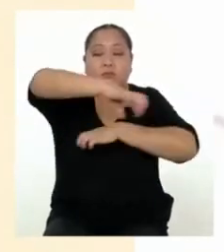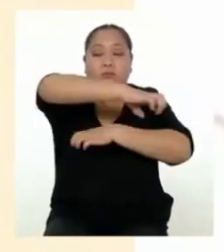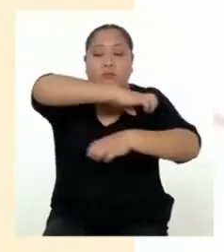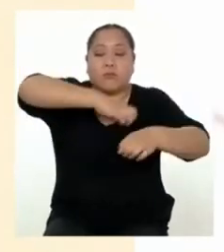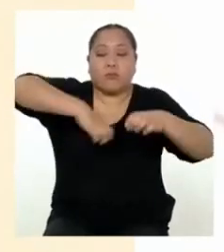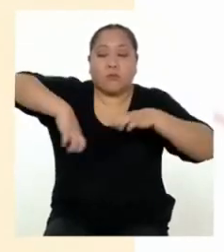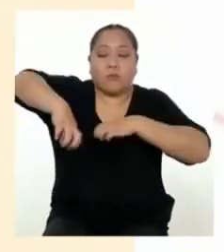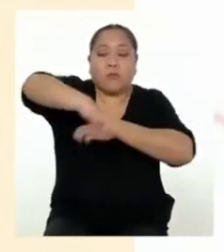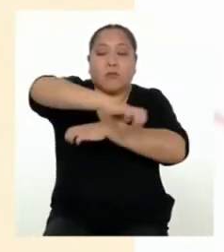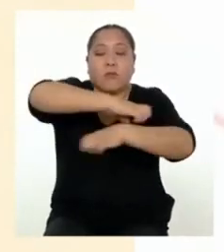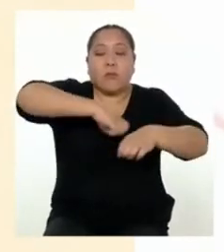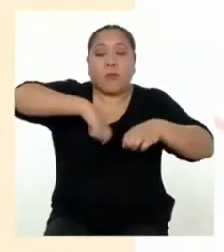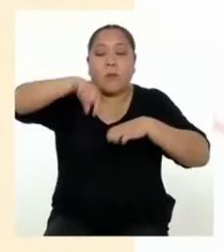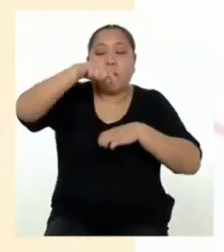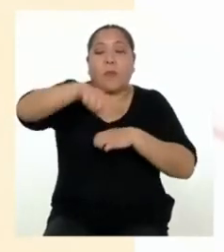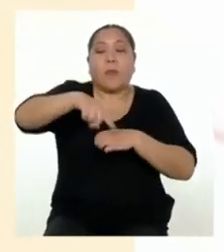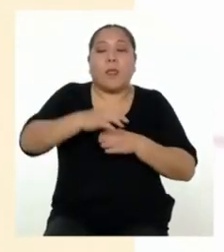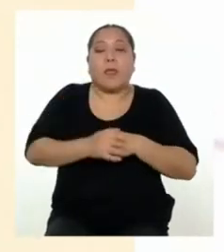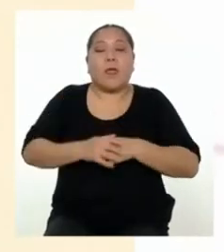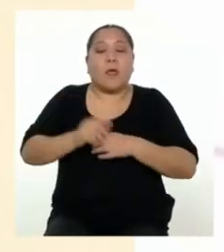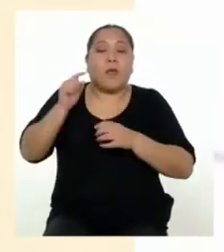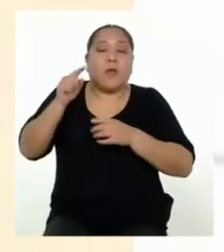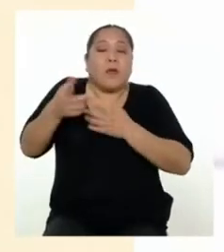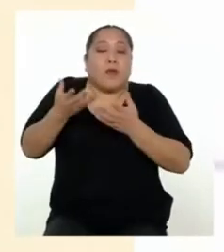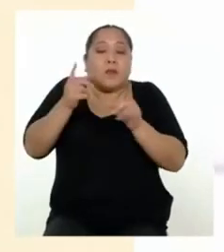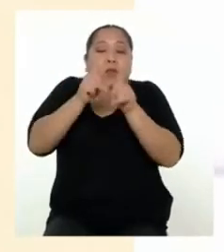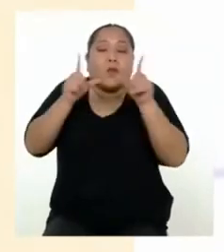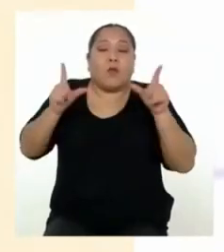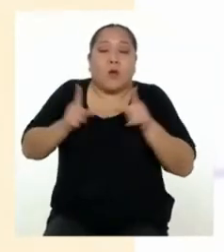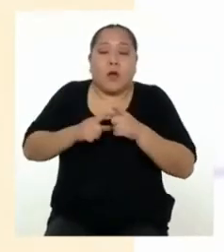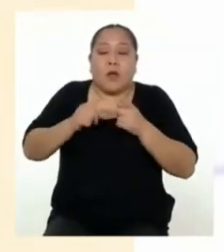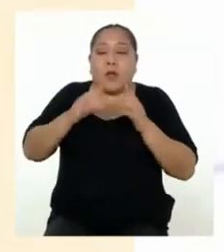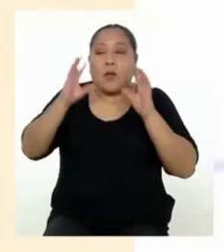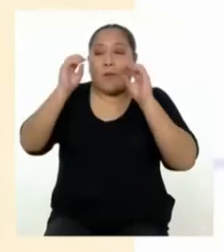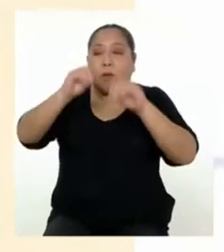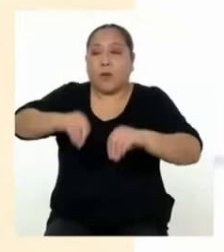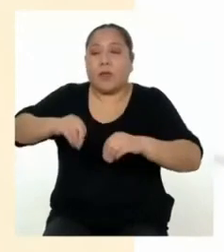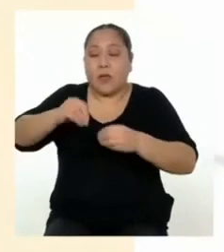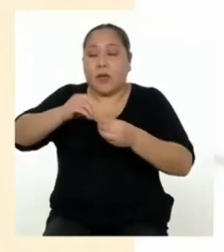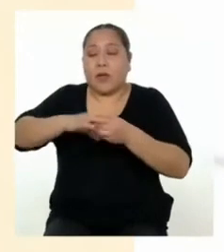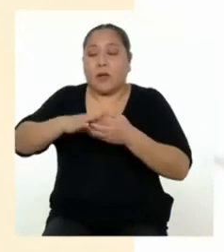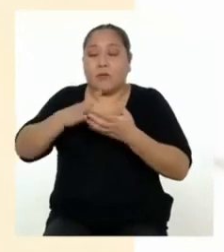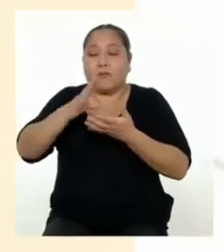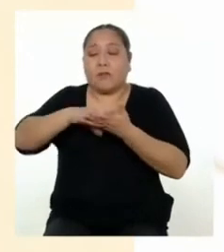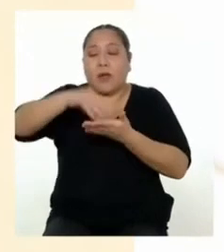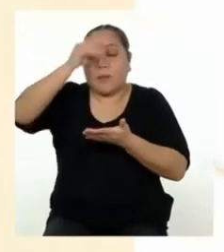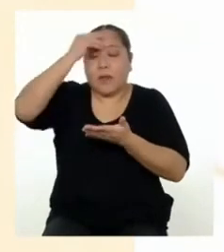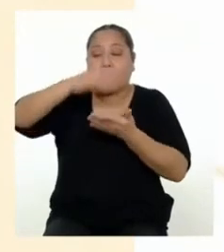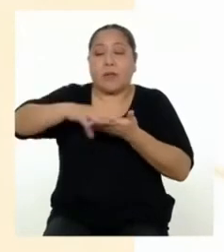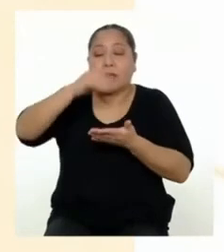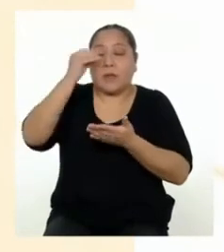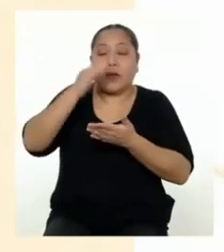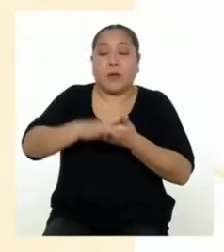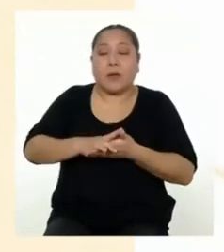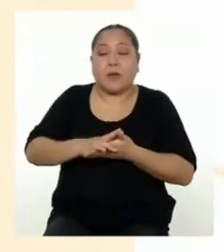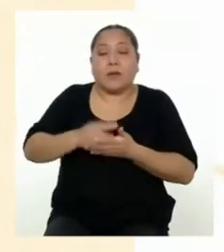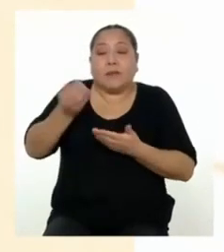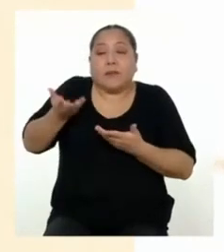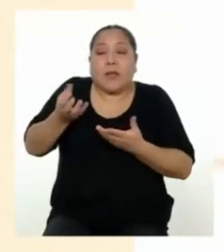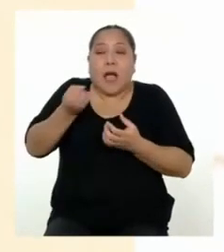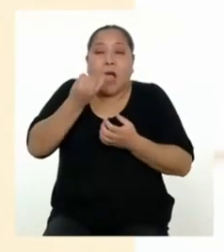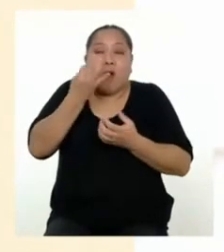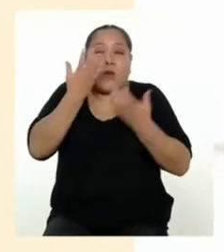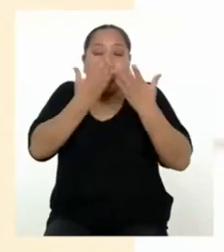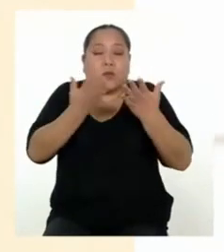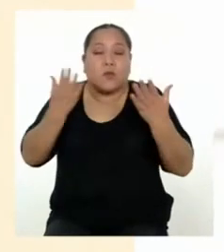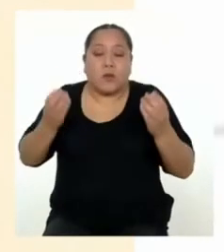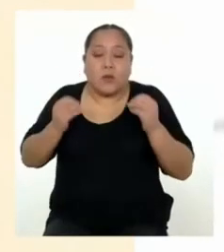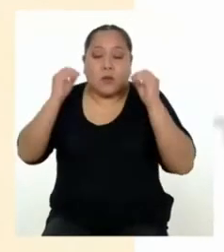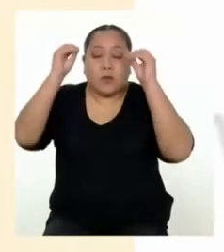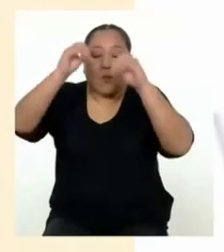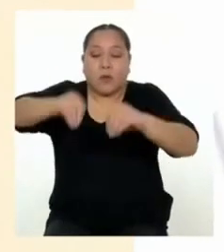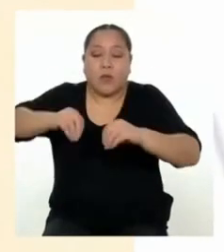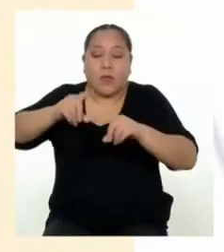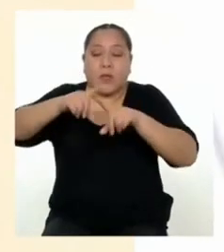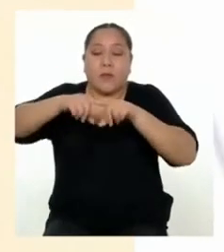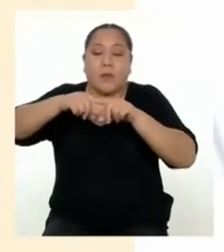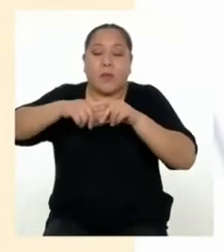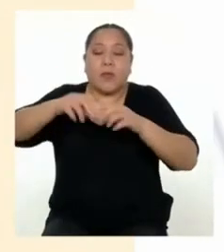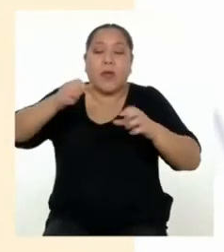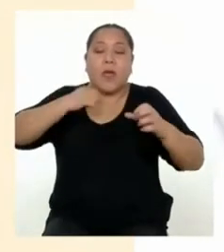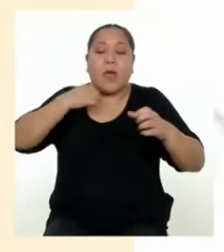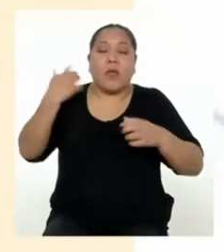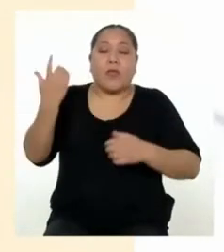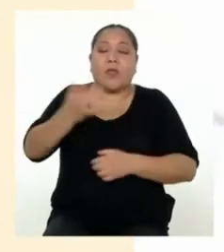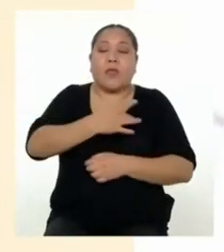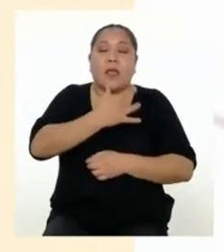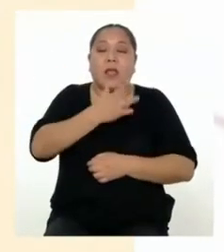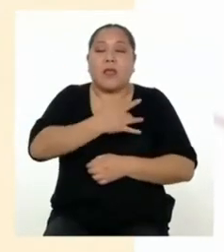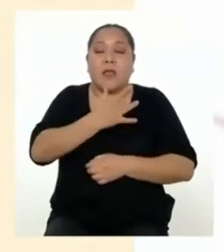objetivo de generar espacios de diversidad y aprendizaje. Puede que existan ciertas actividades que sean asignadas de acuerdo a la edad de